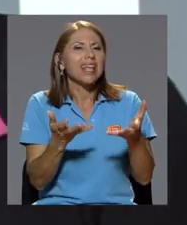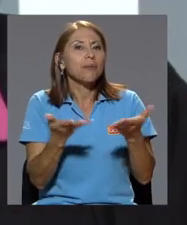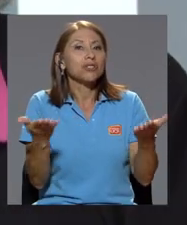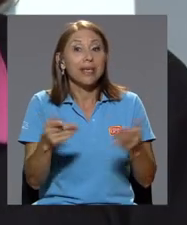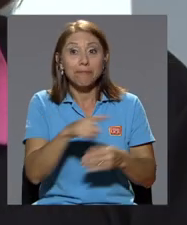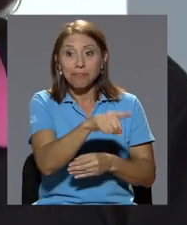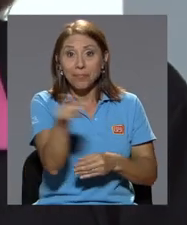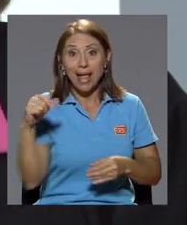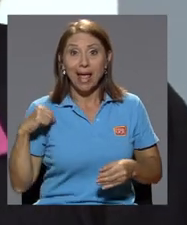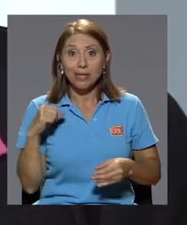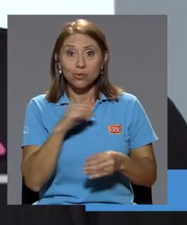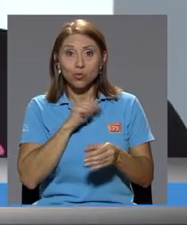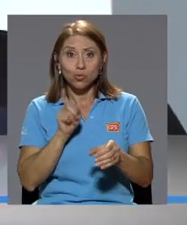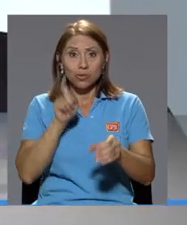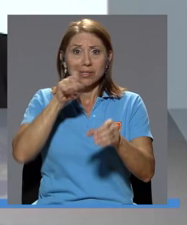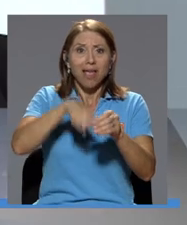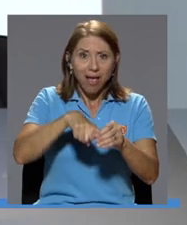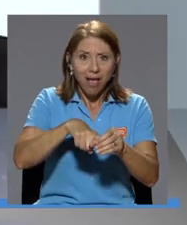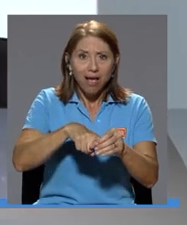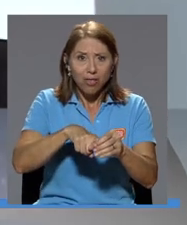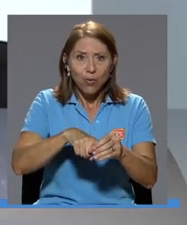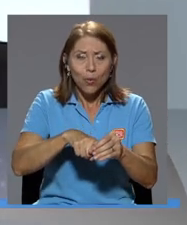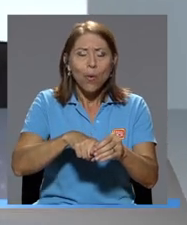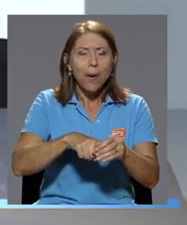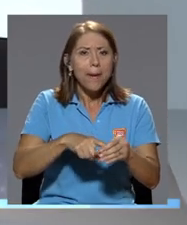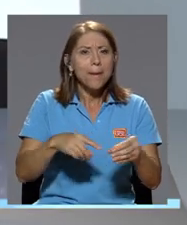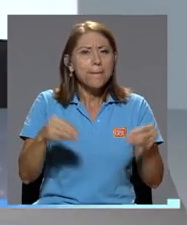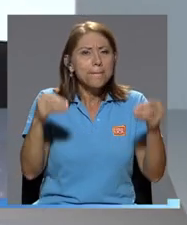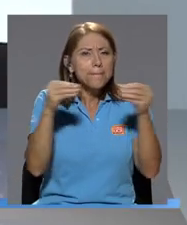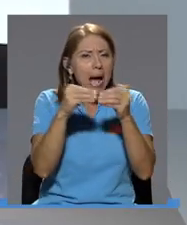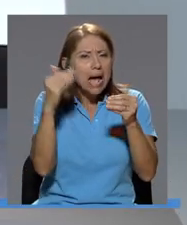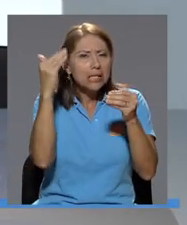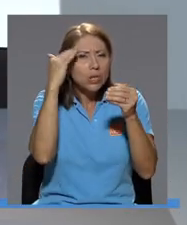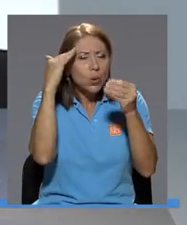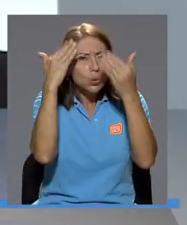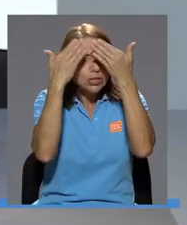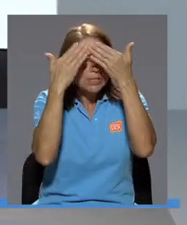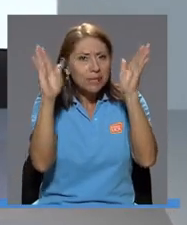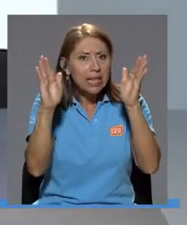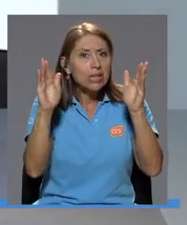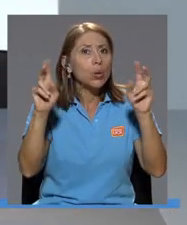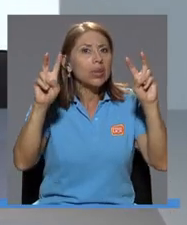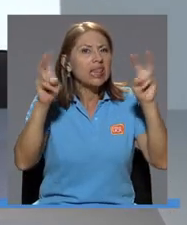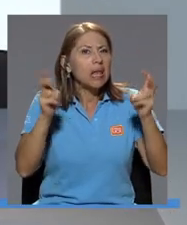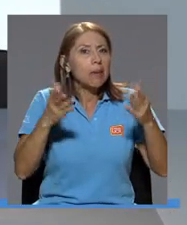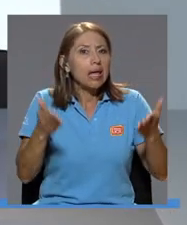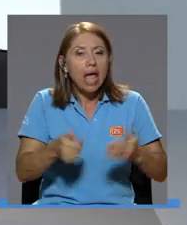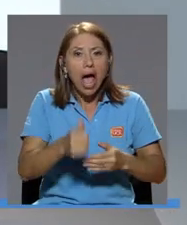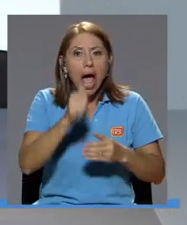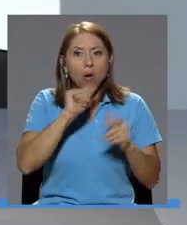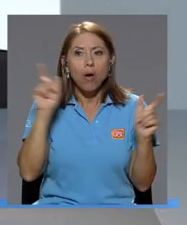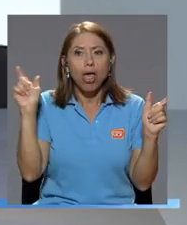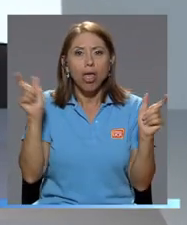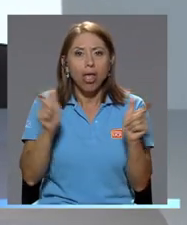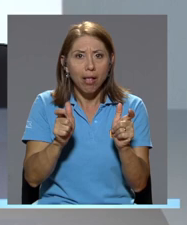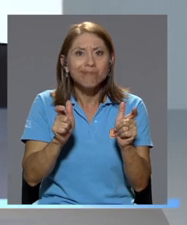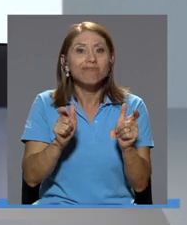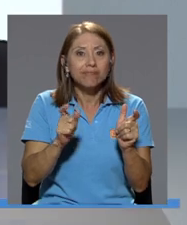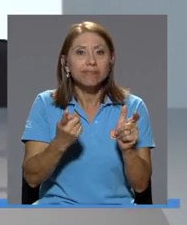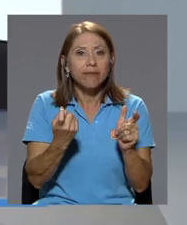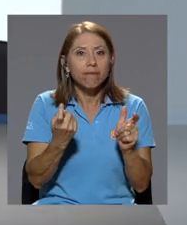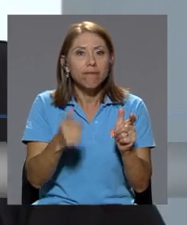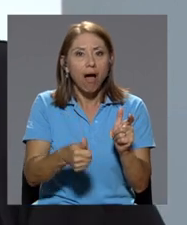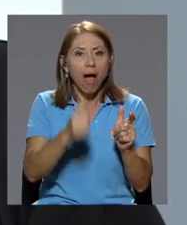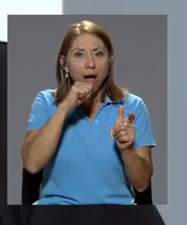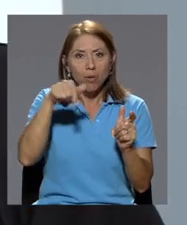asociado se le amplíe un poquito más el tema del faltante de agua, porque la hay, faltante de agua en este país, y que